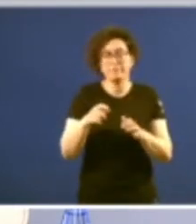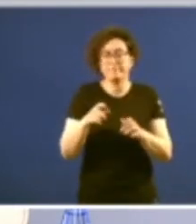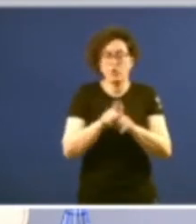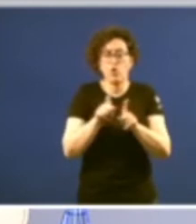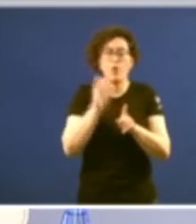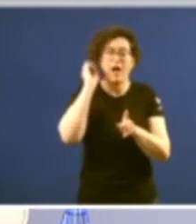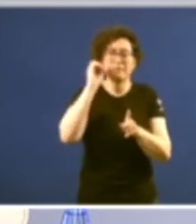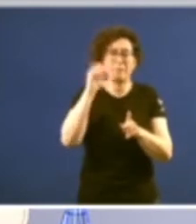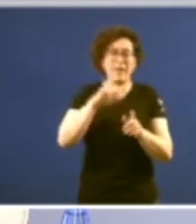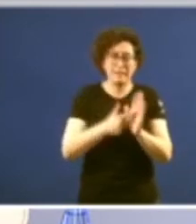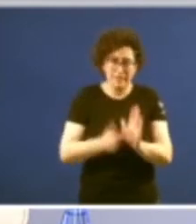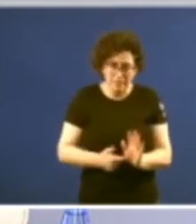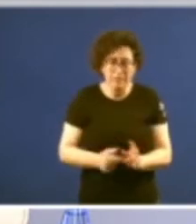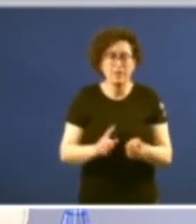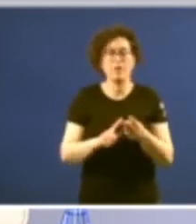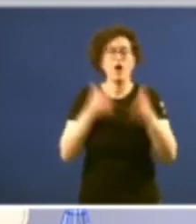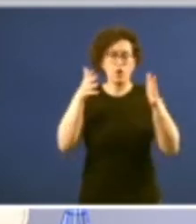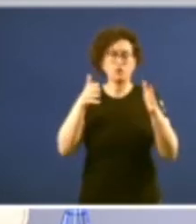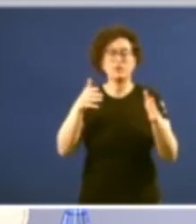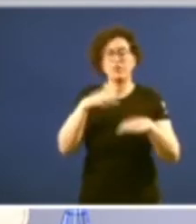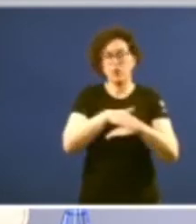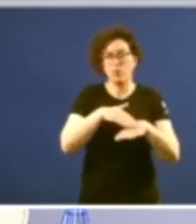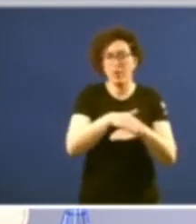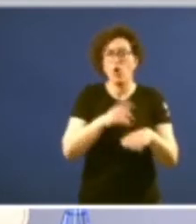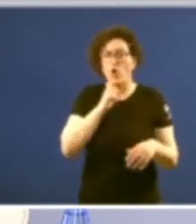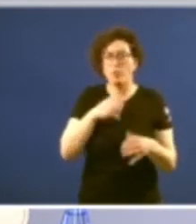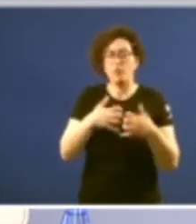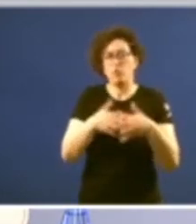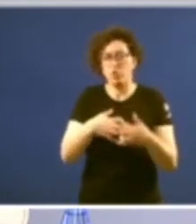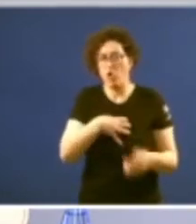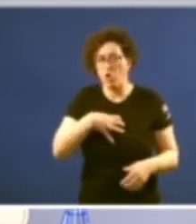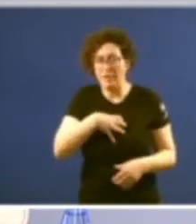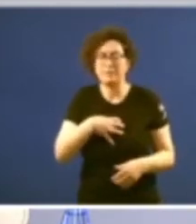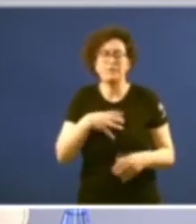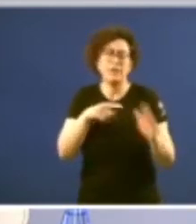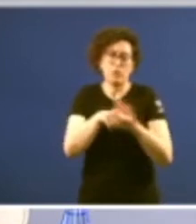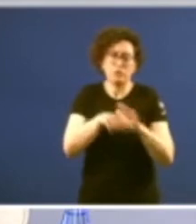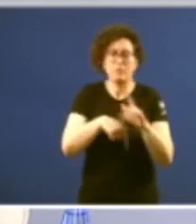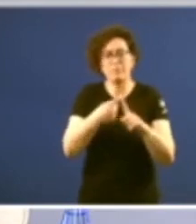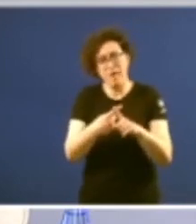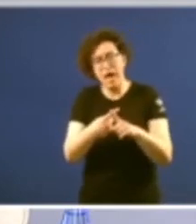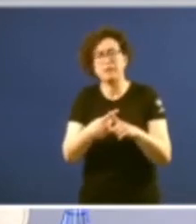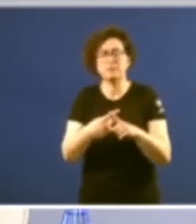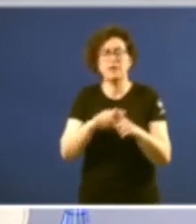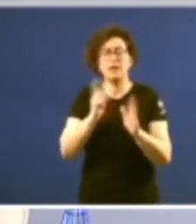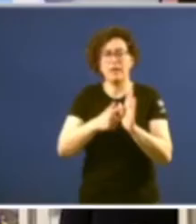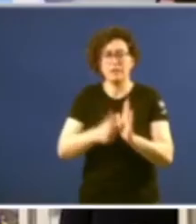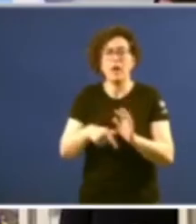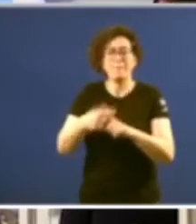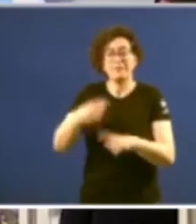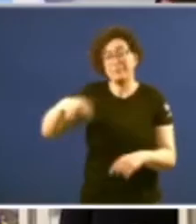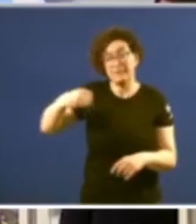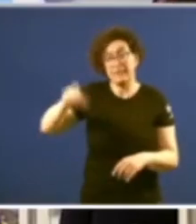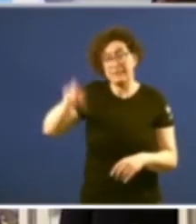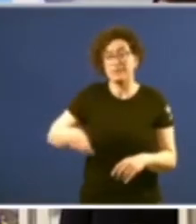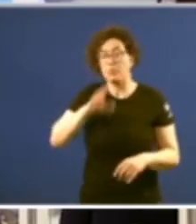asamblea legislativa un consello de Goberno con funcións executivas e administrativas e un presidente lesido por